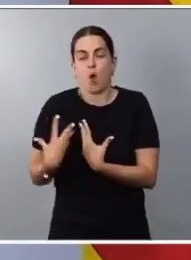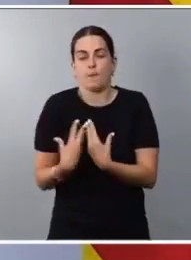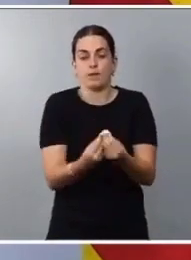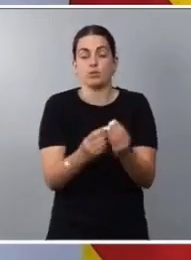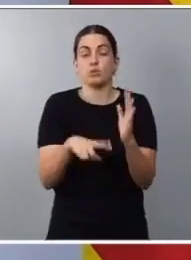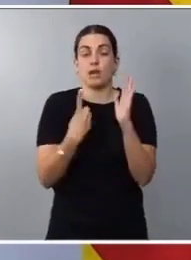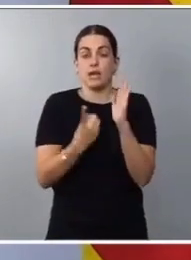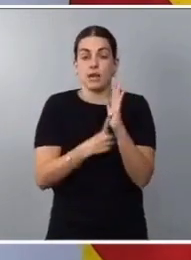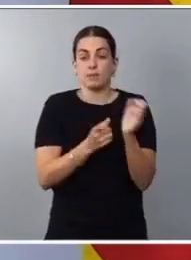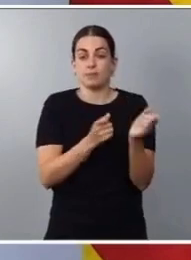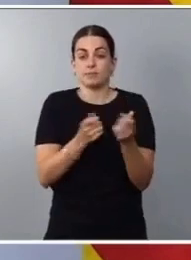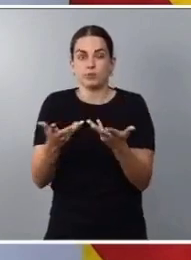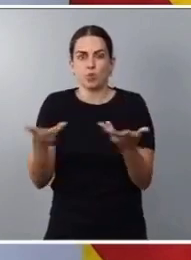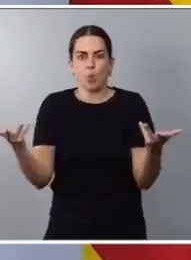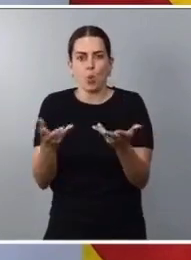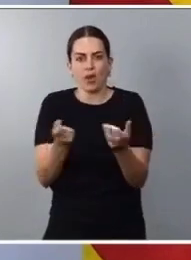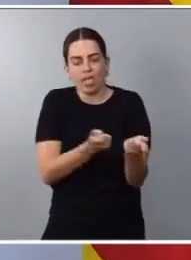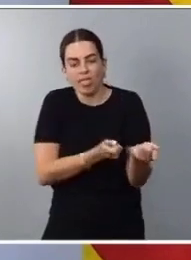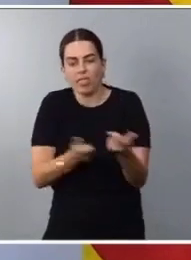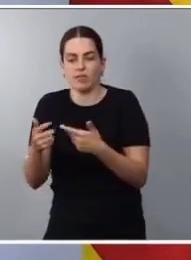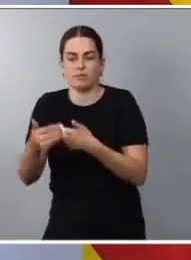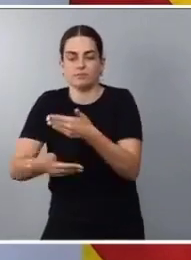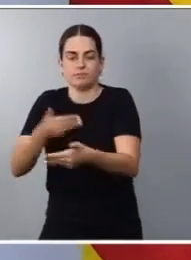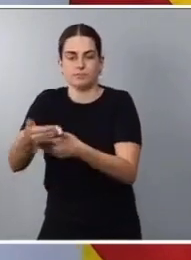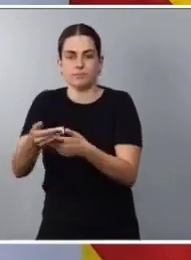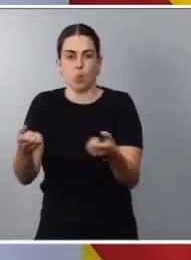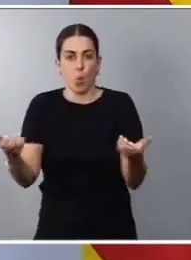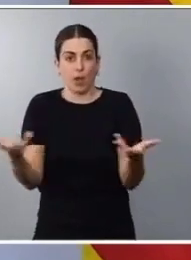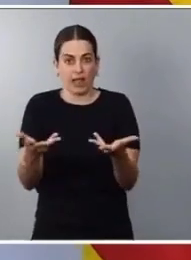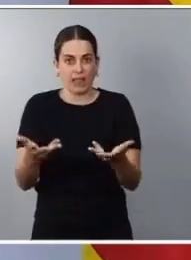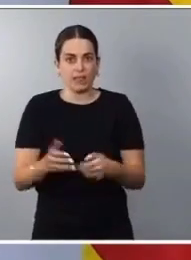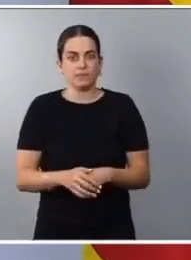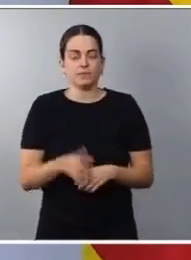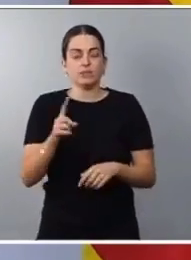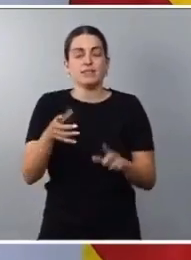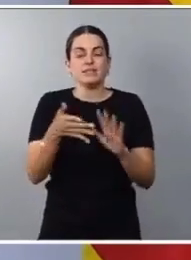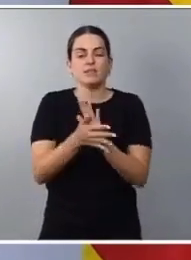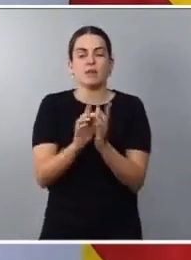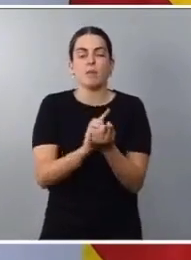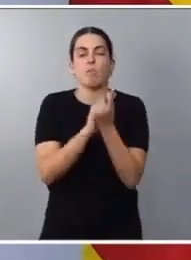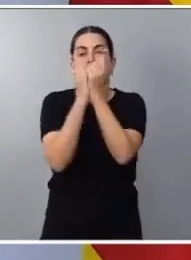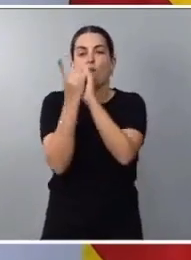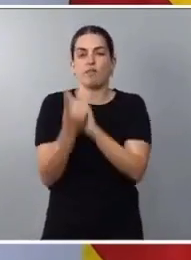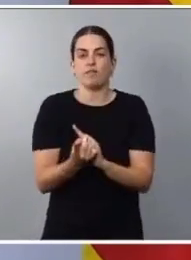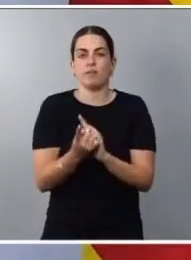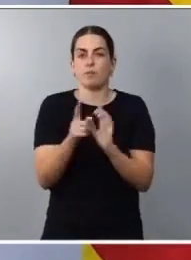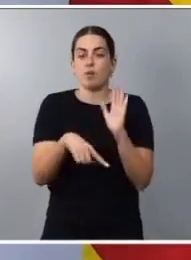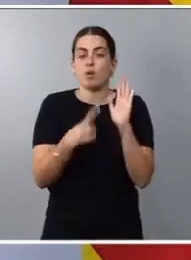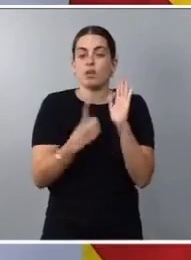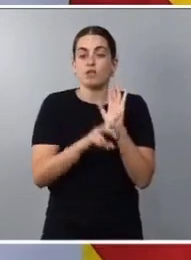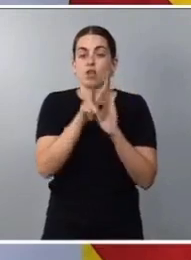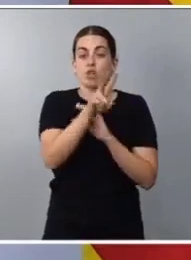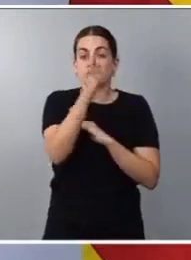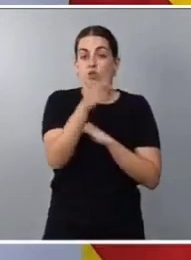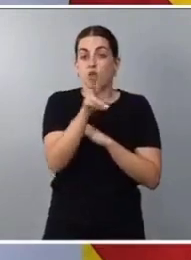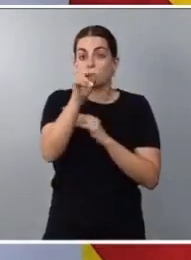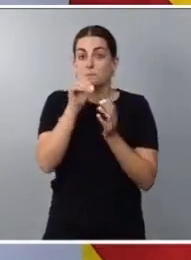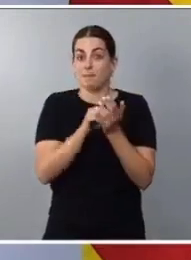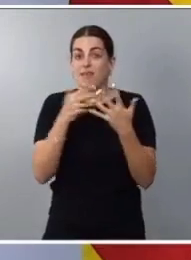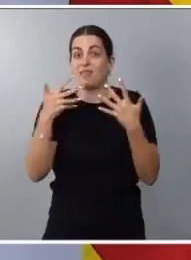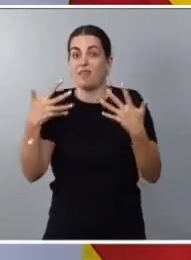vía de urgencia y, como les decía, es una modificación de una ley, la ley 2.010. Por tanto,